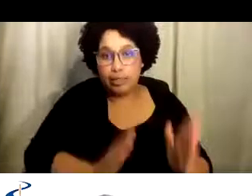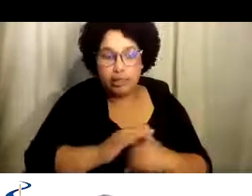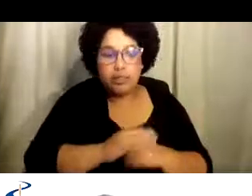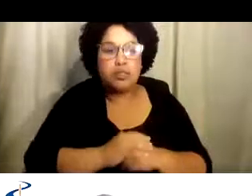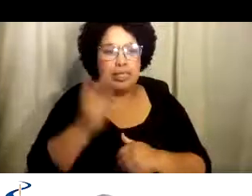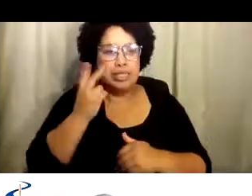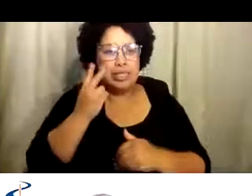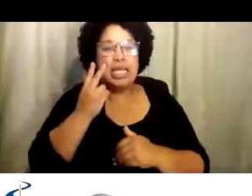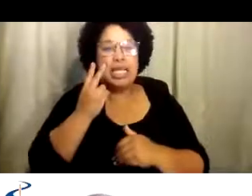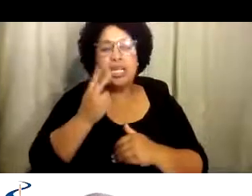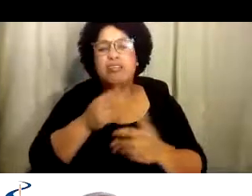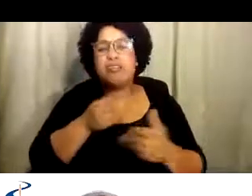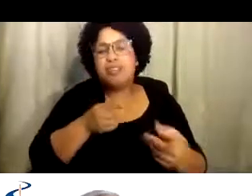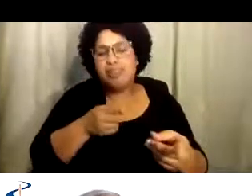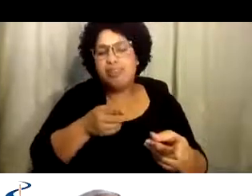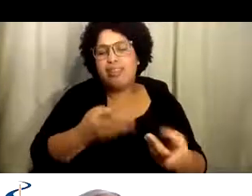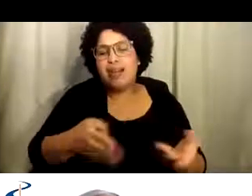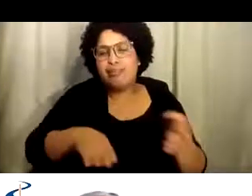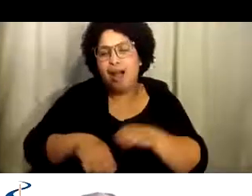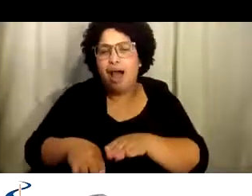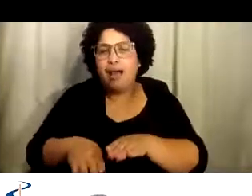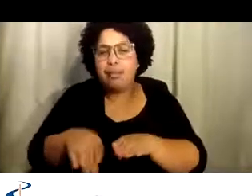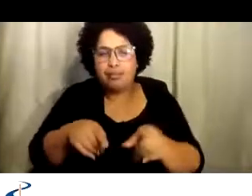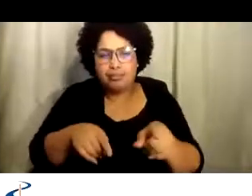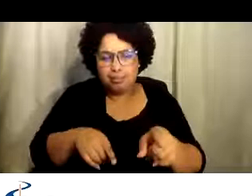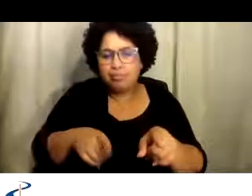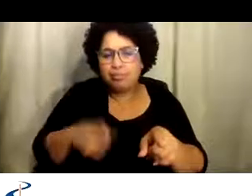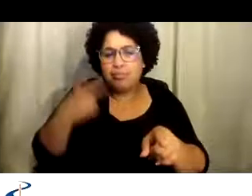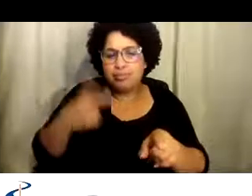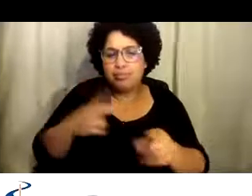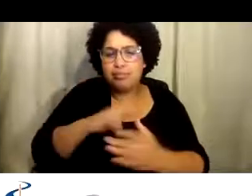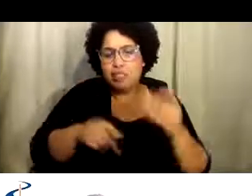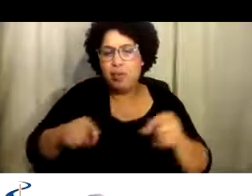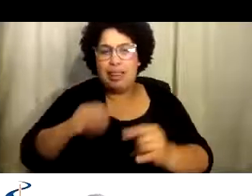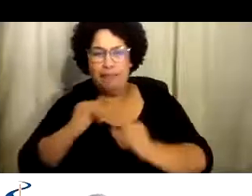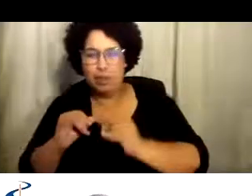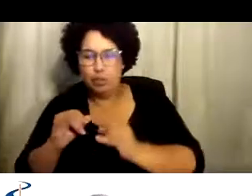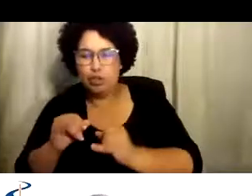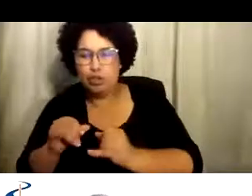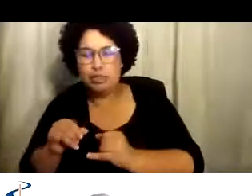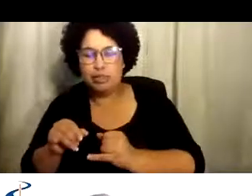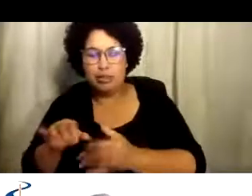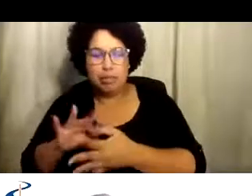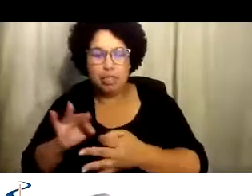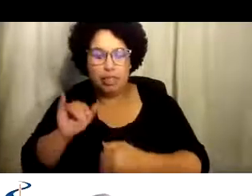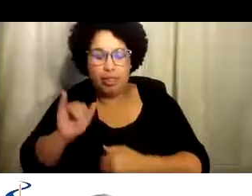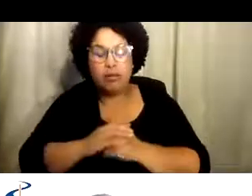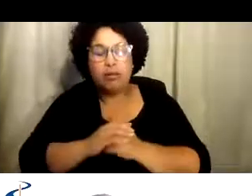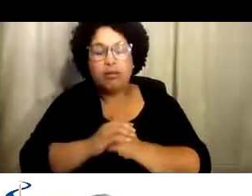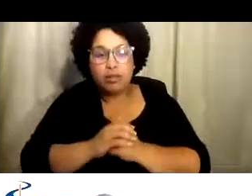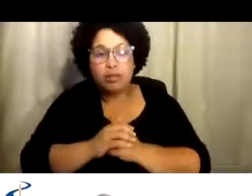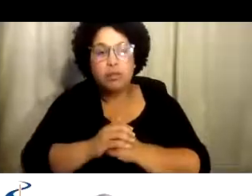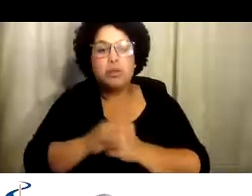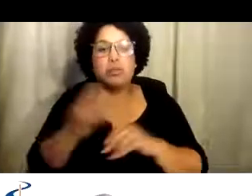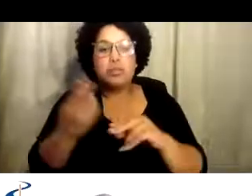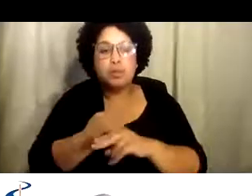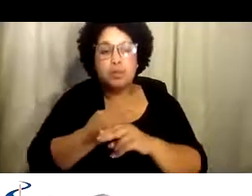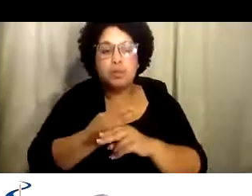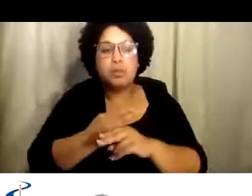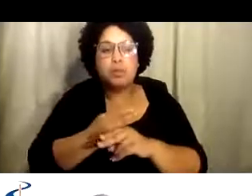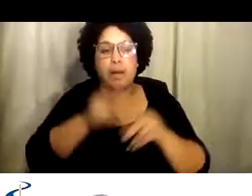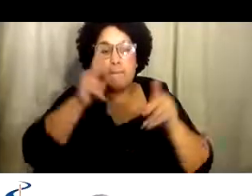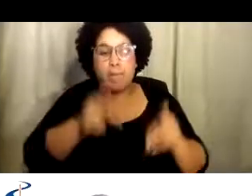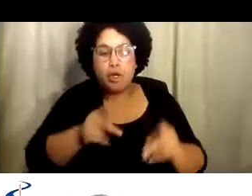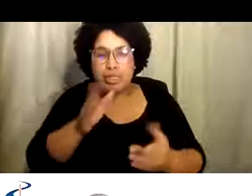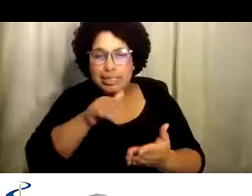artista gráfica. Y ese dispositivo muestra un reviso general de la guía, la cual ella mencionó en su